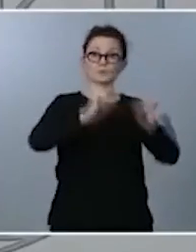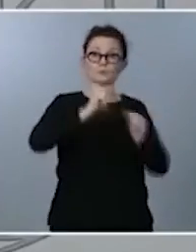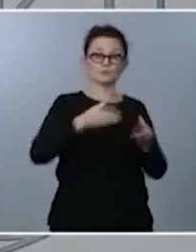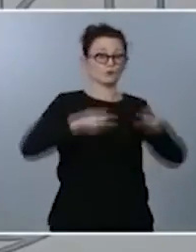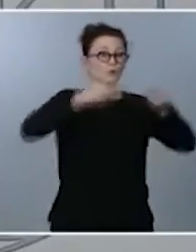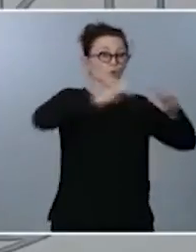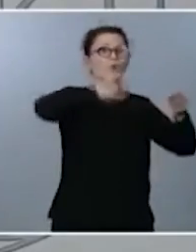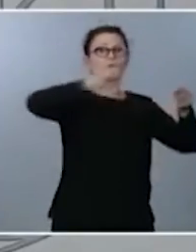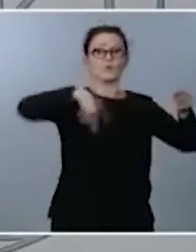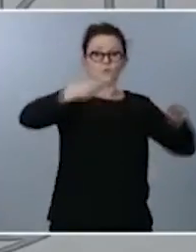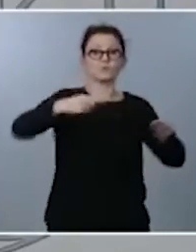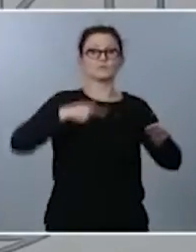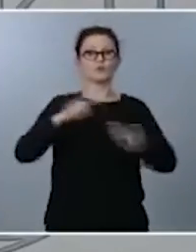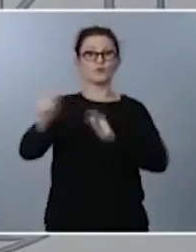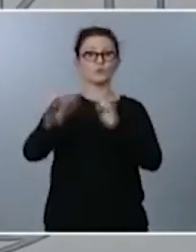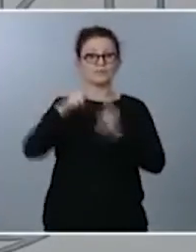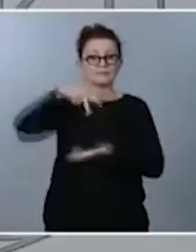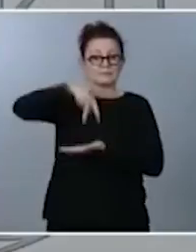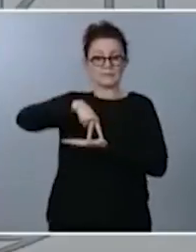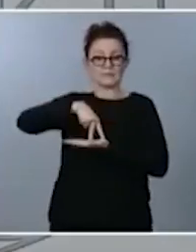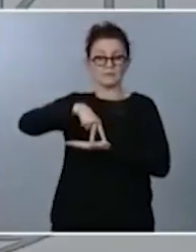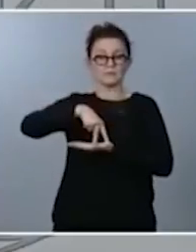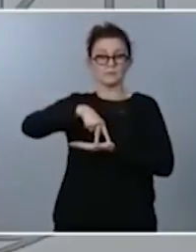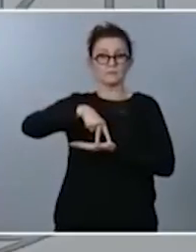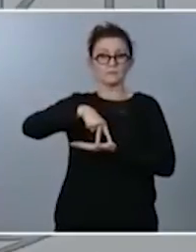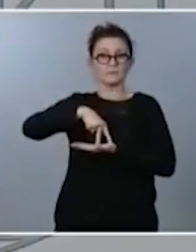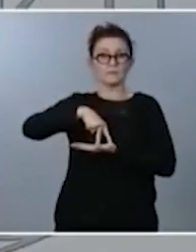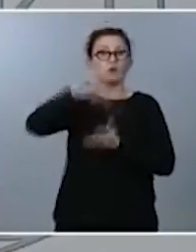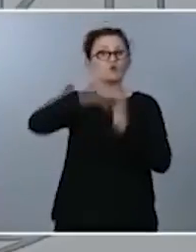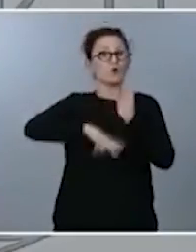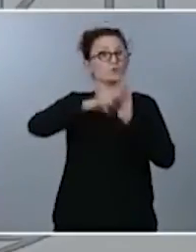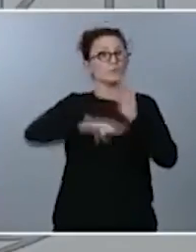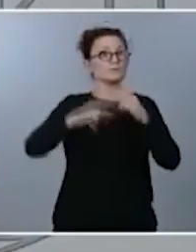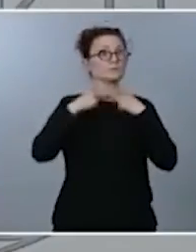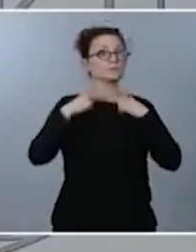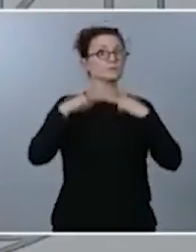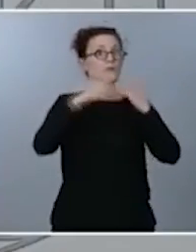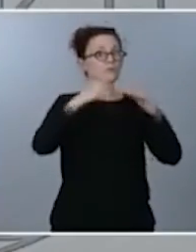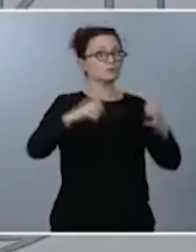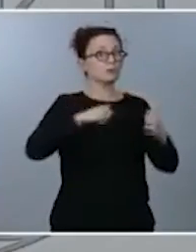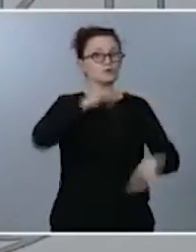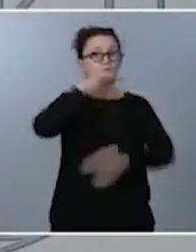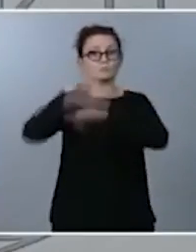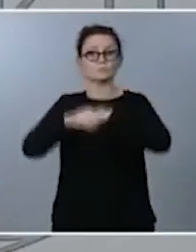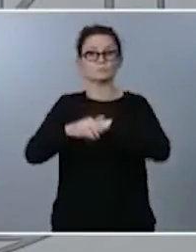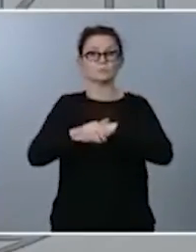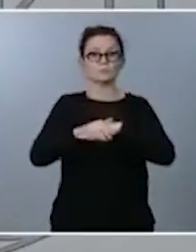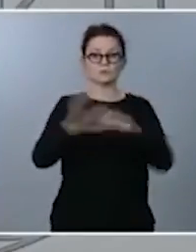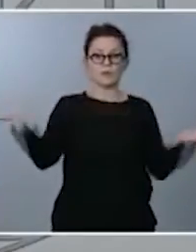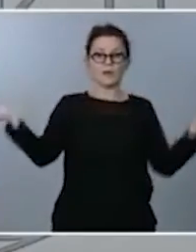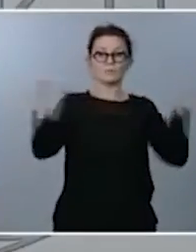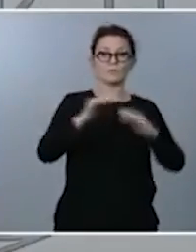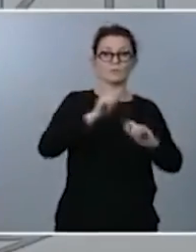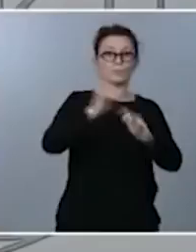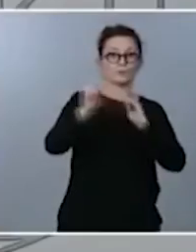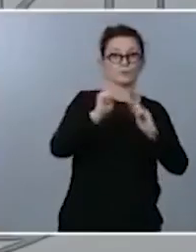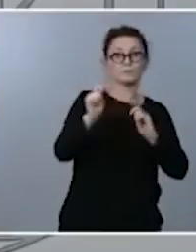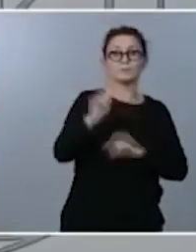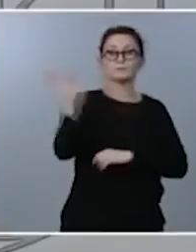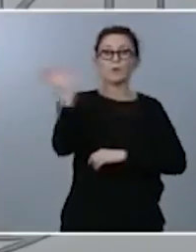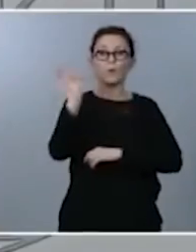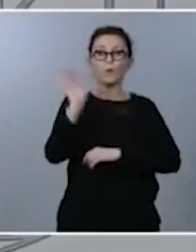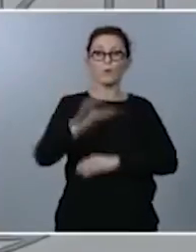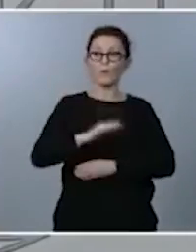normas que dicta el congreso de los diputados y por tanto el aforo de periodistas o la capacidad de restringir la